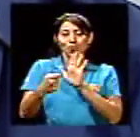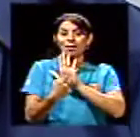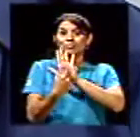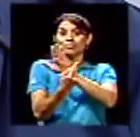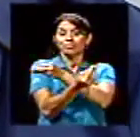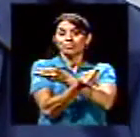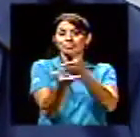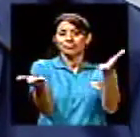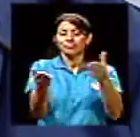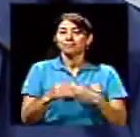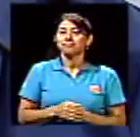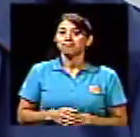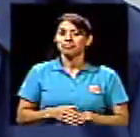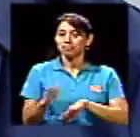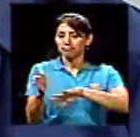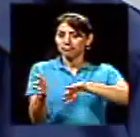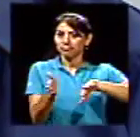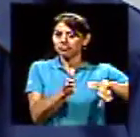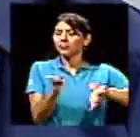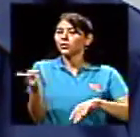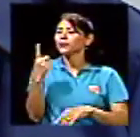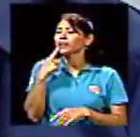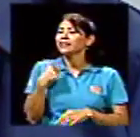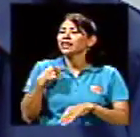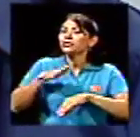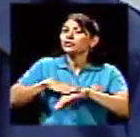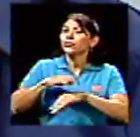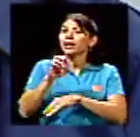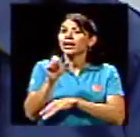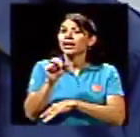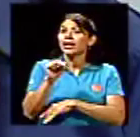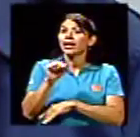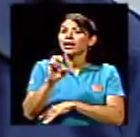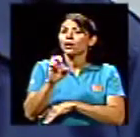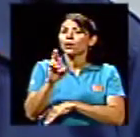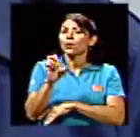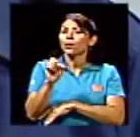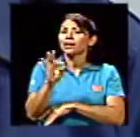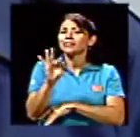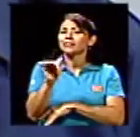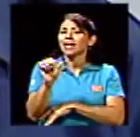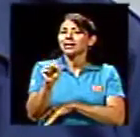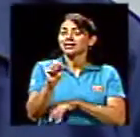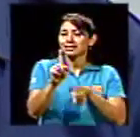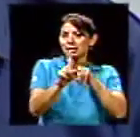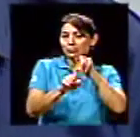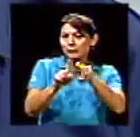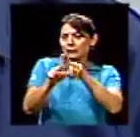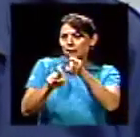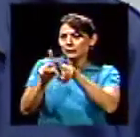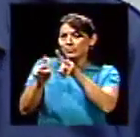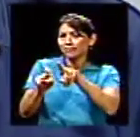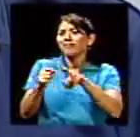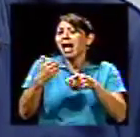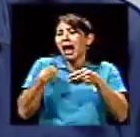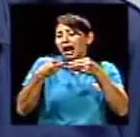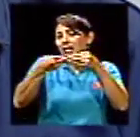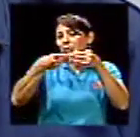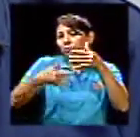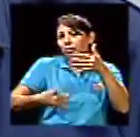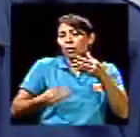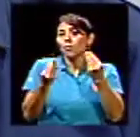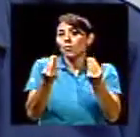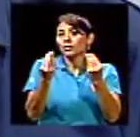Con respecto a eso que mencionaba, Juan, de las encuestas, hay encuestas de encuestas, ¿verdad? Y el problema de las